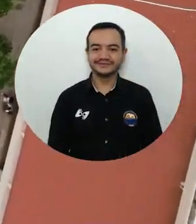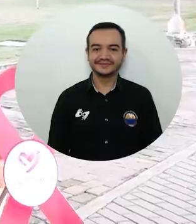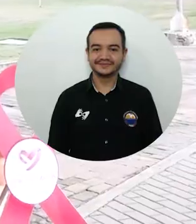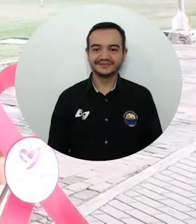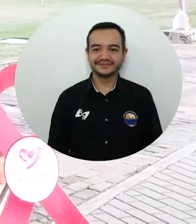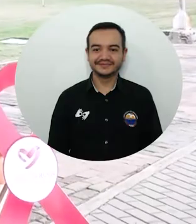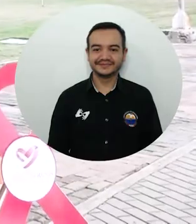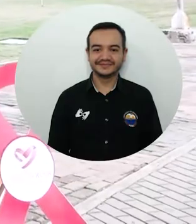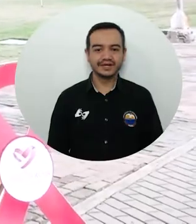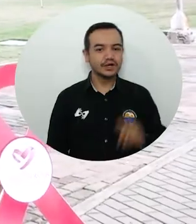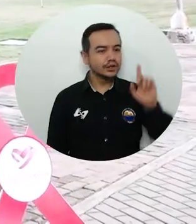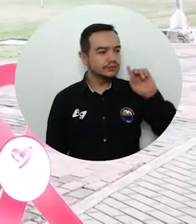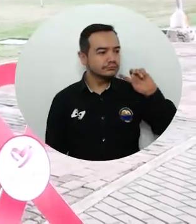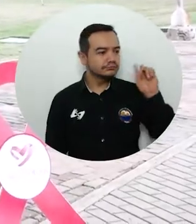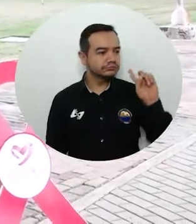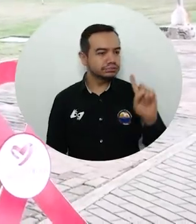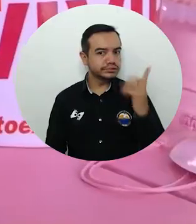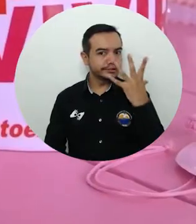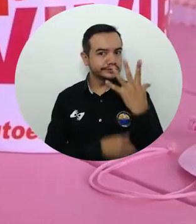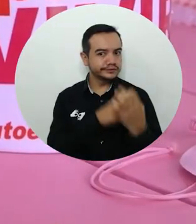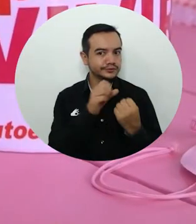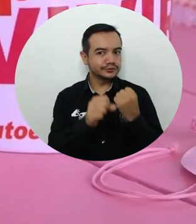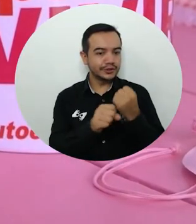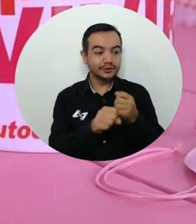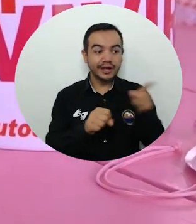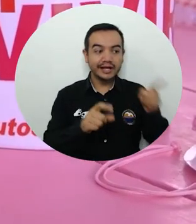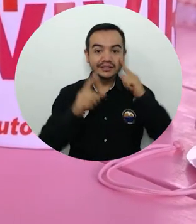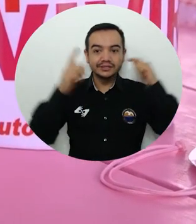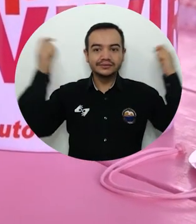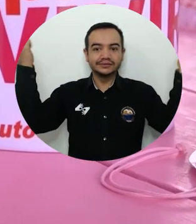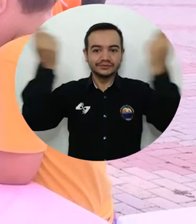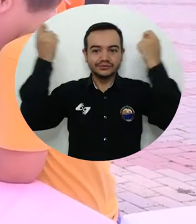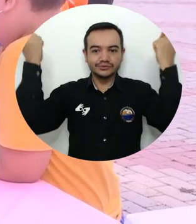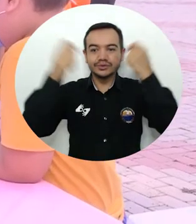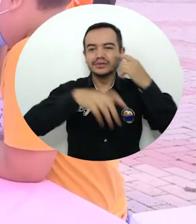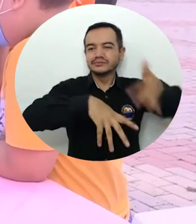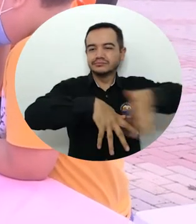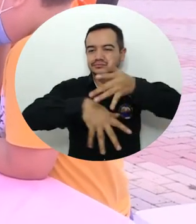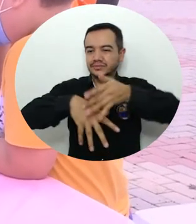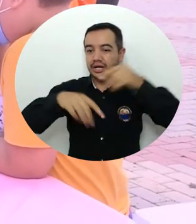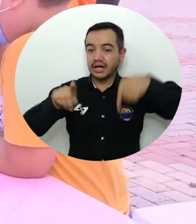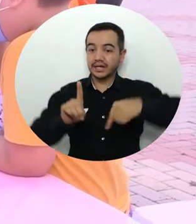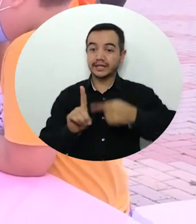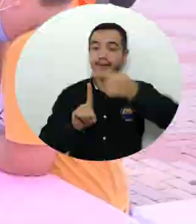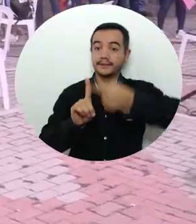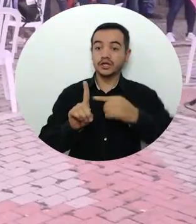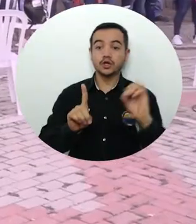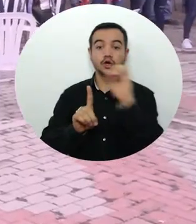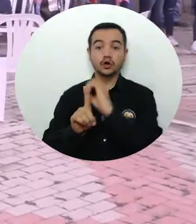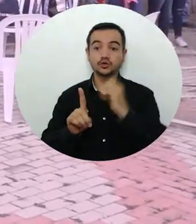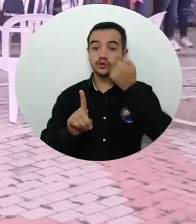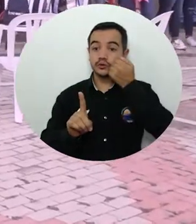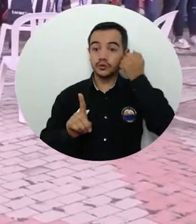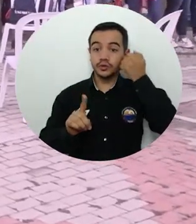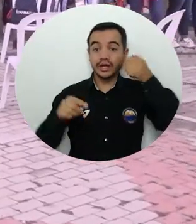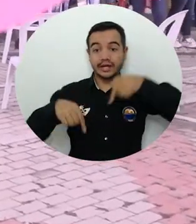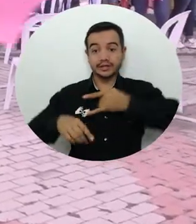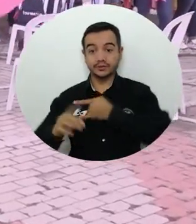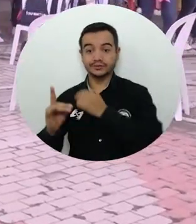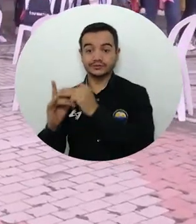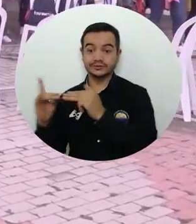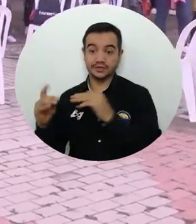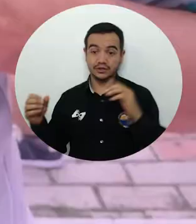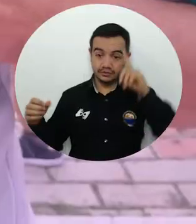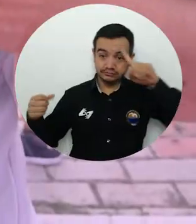Con más de cinco años abanderando unidas la campaña de prevención y sensibilización Octubre Rosa, la Universidad del Magdalena y la